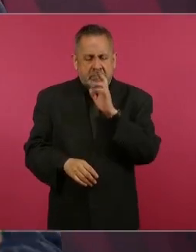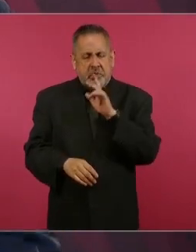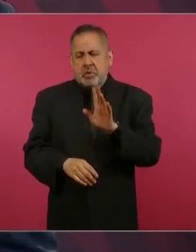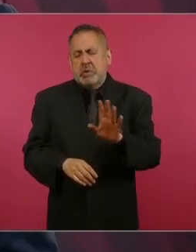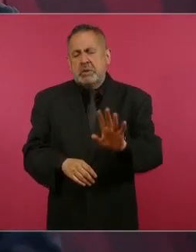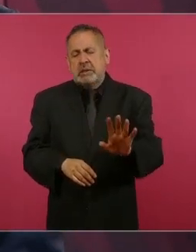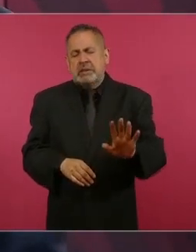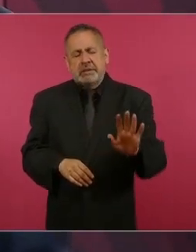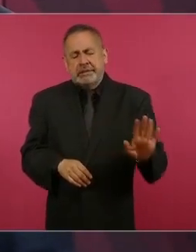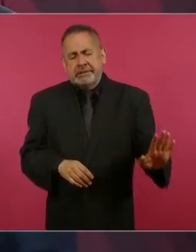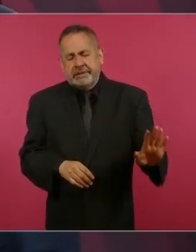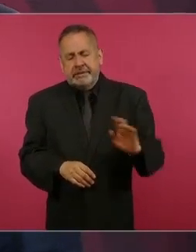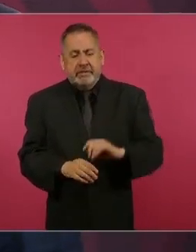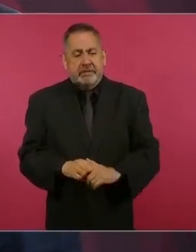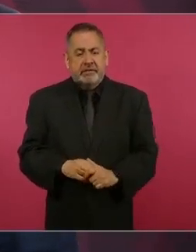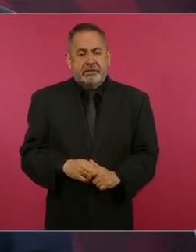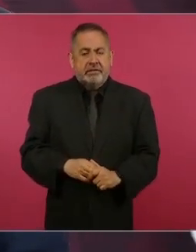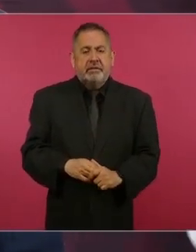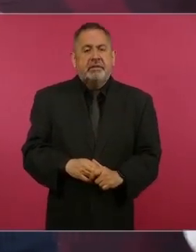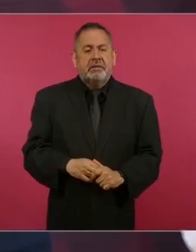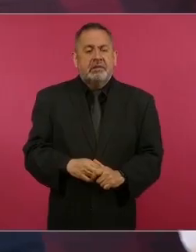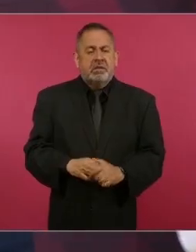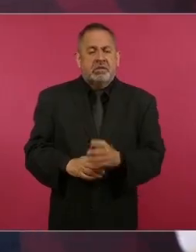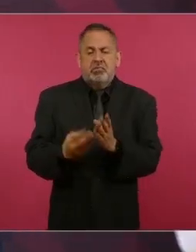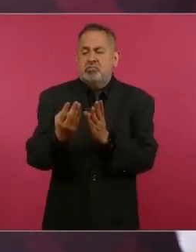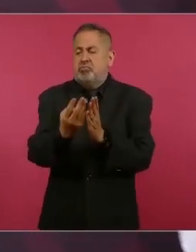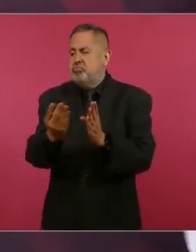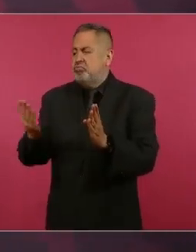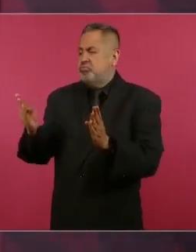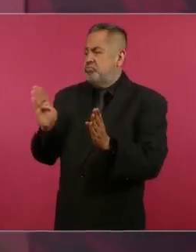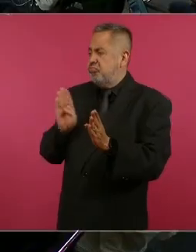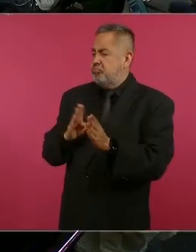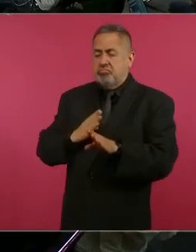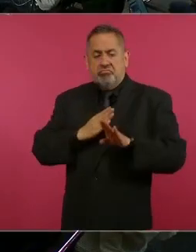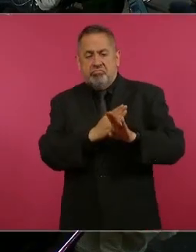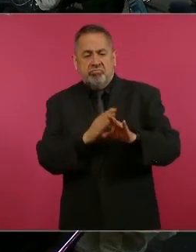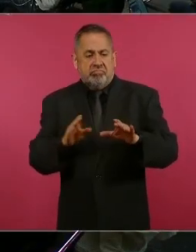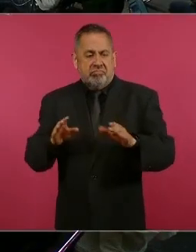cuidar el Palacio,